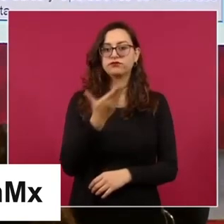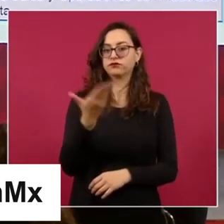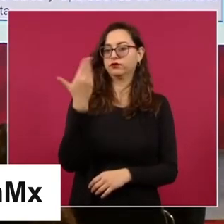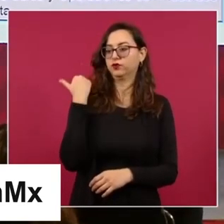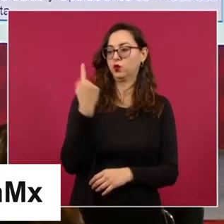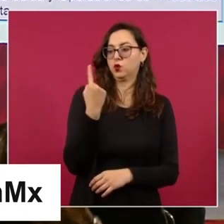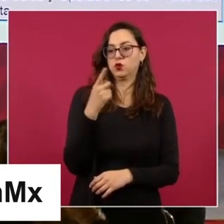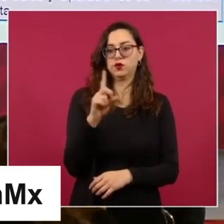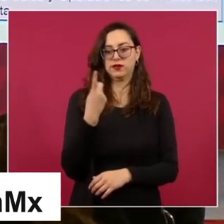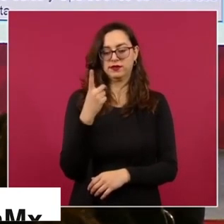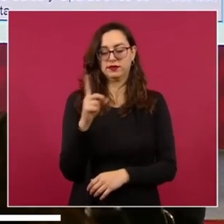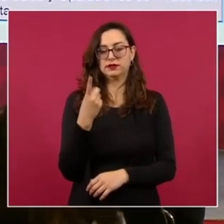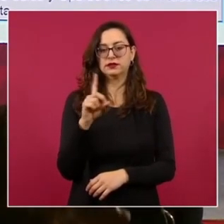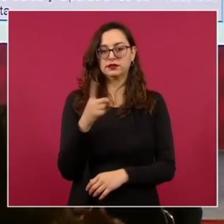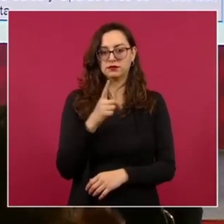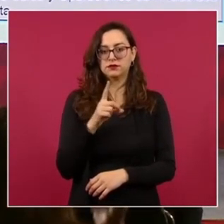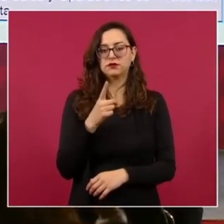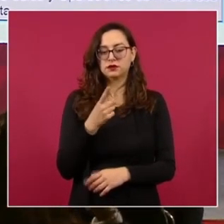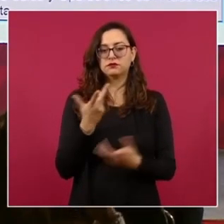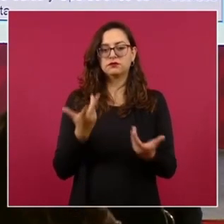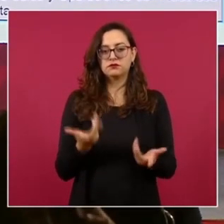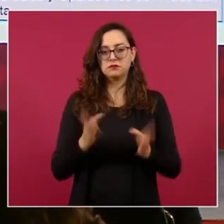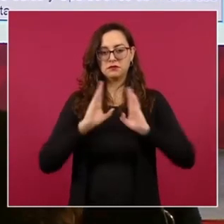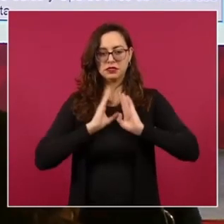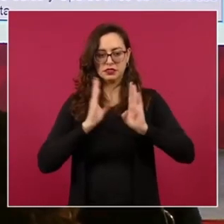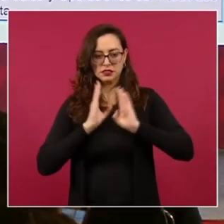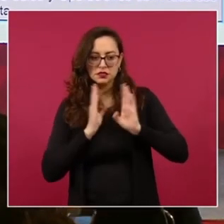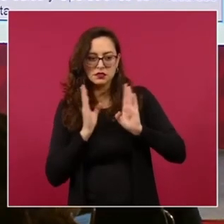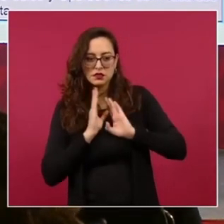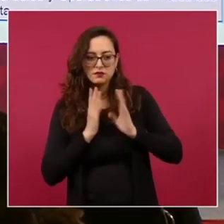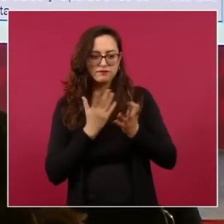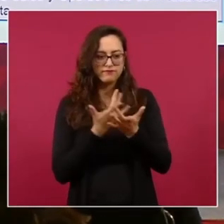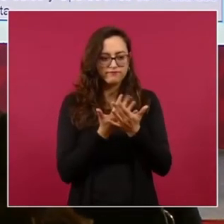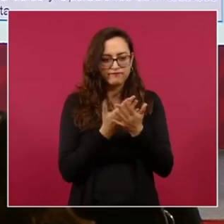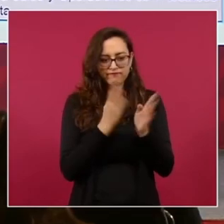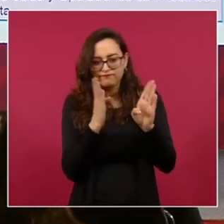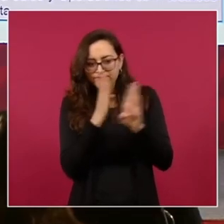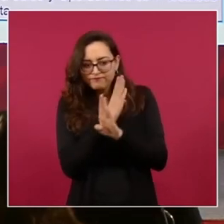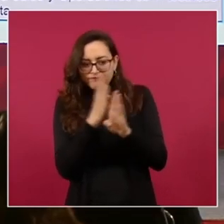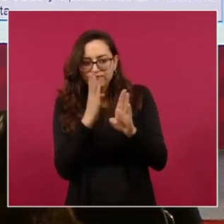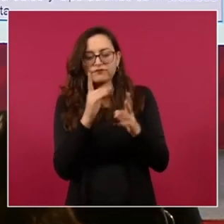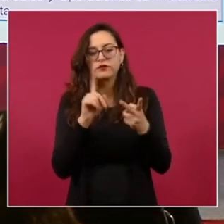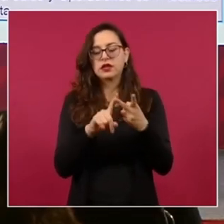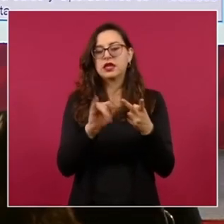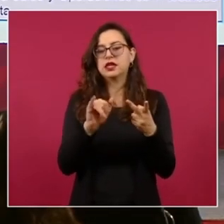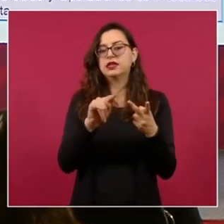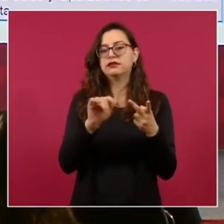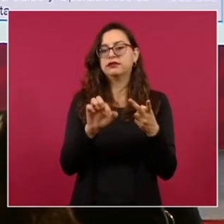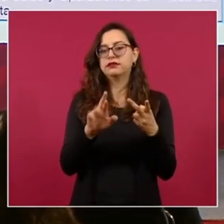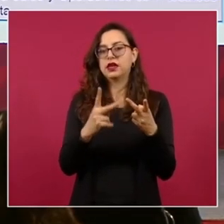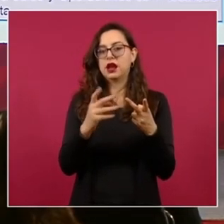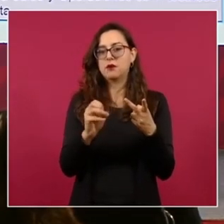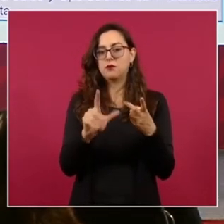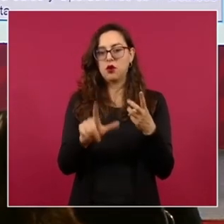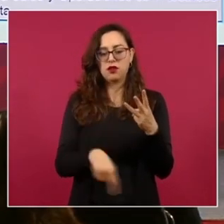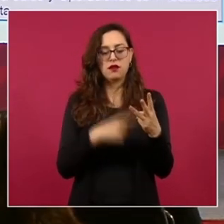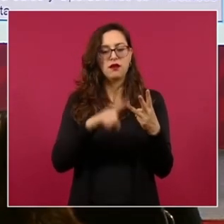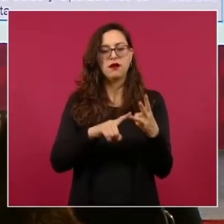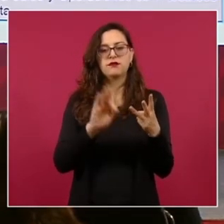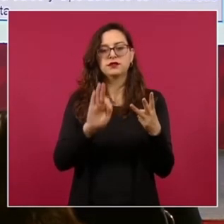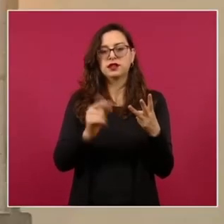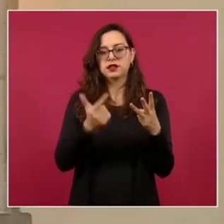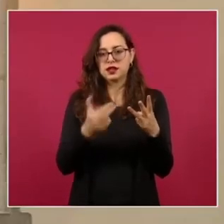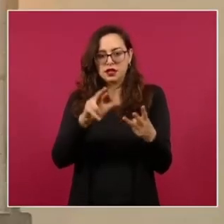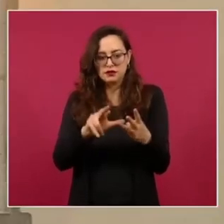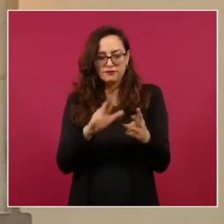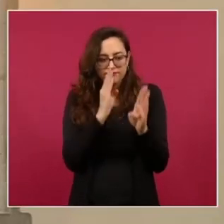de diciembre, con trabajos de inteligencia militar, en coordinación con Interpol México y la Fiscalía General de la República, se